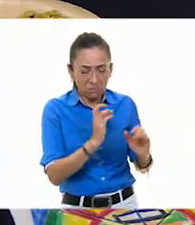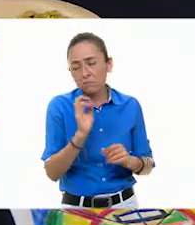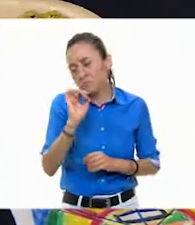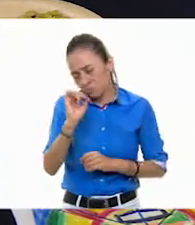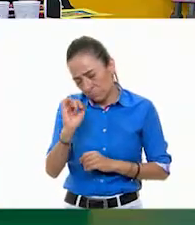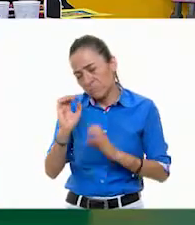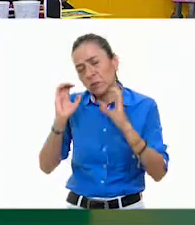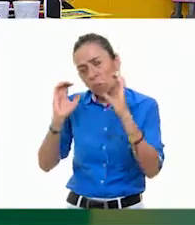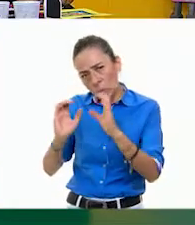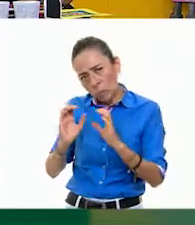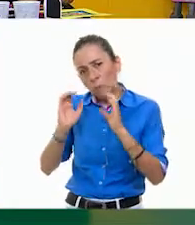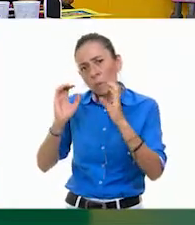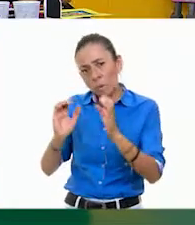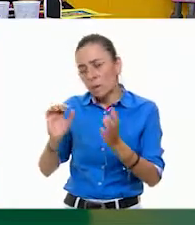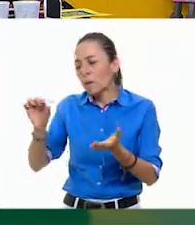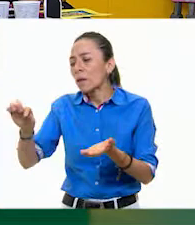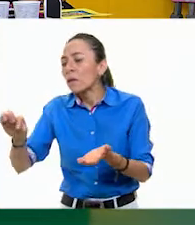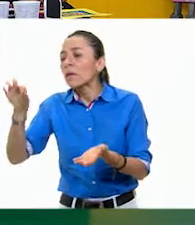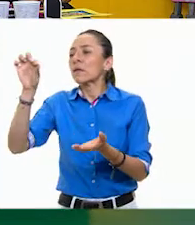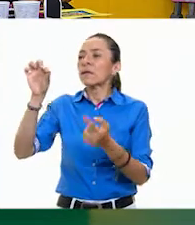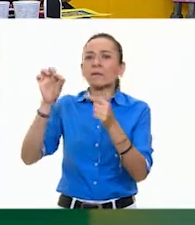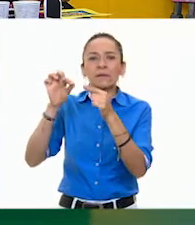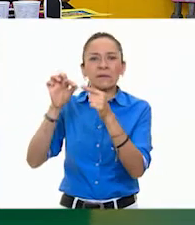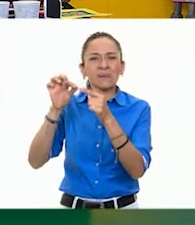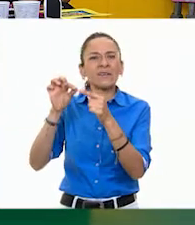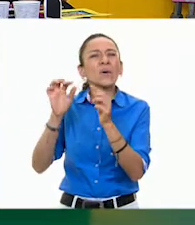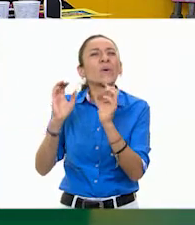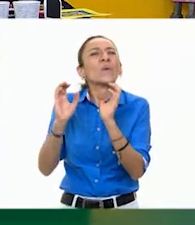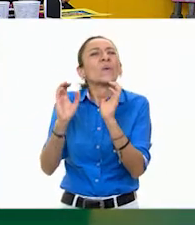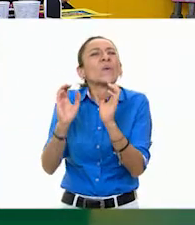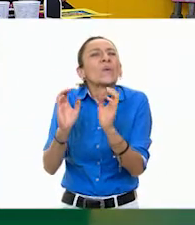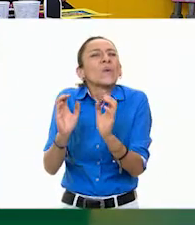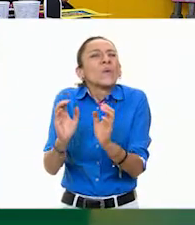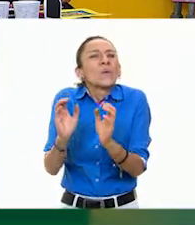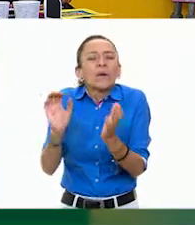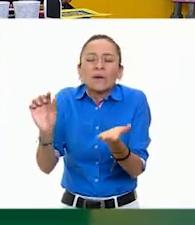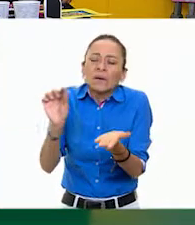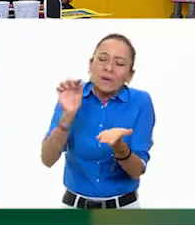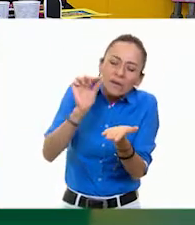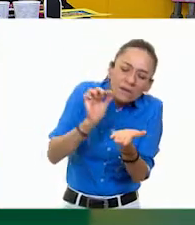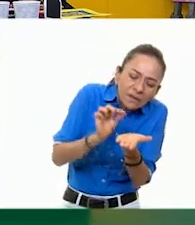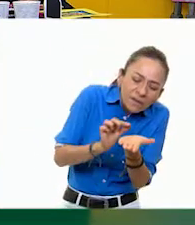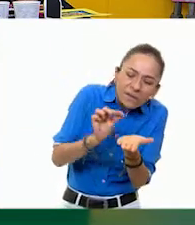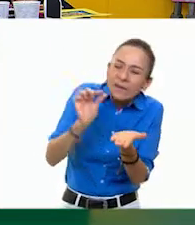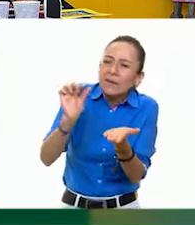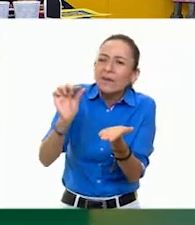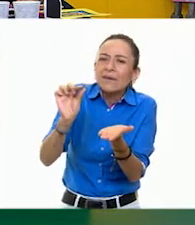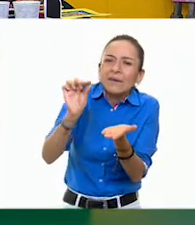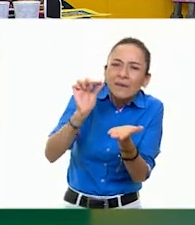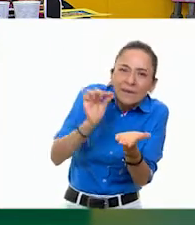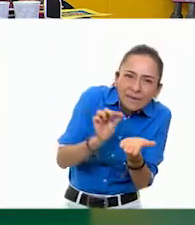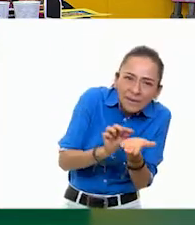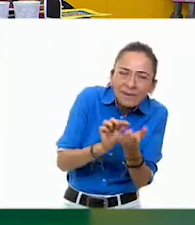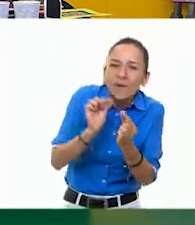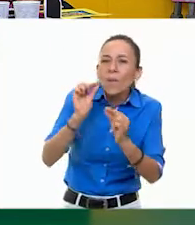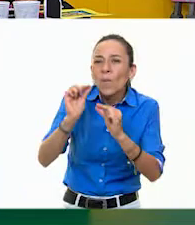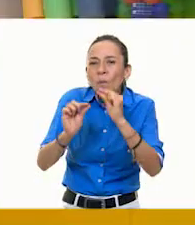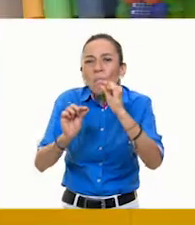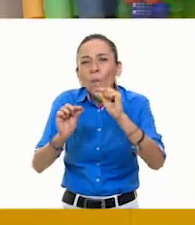conforme vamos colocando las semillas, vamos a colocar como si fuera un mosaico. Un mosaico, formando, y formando